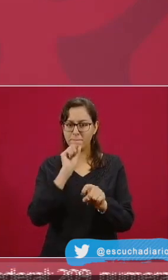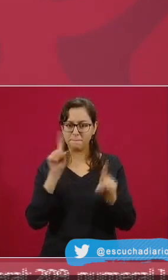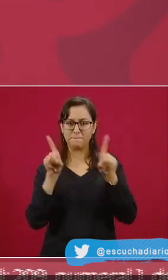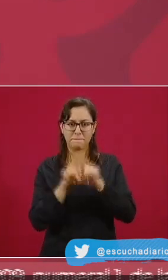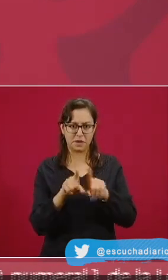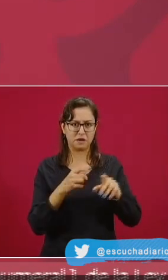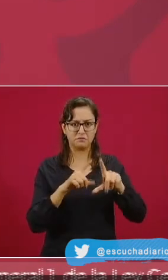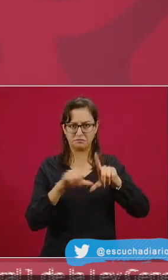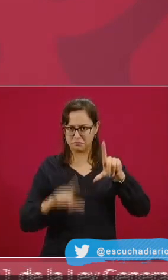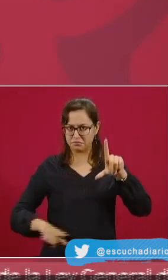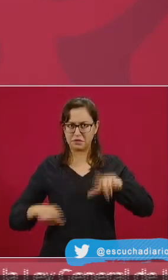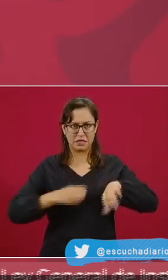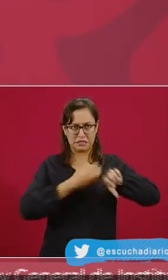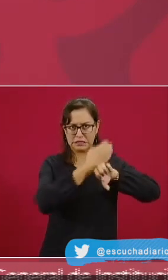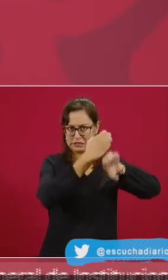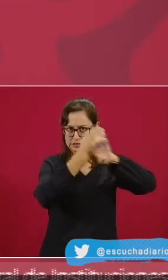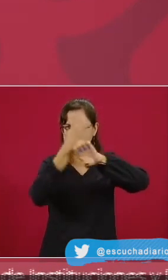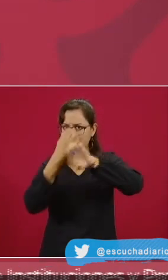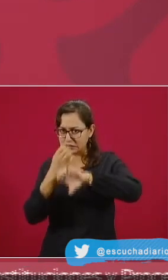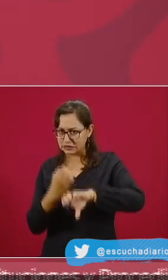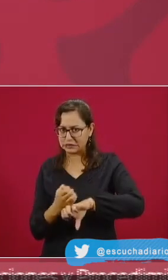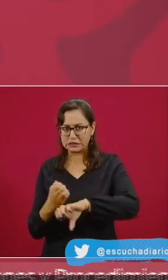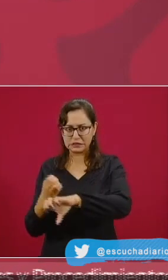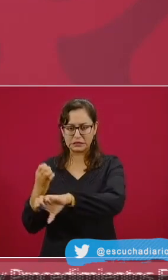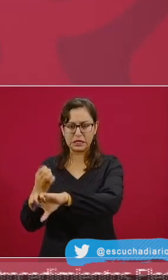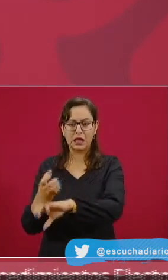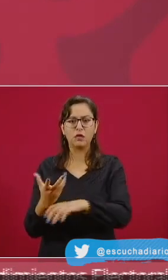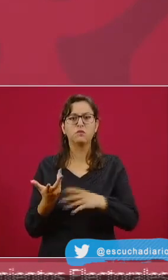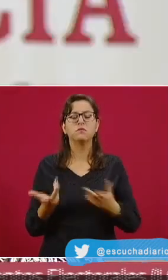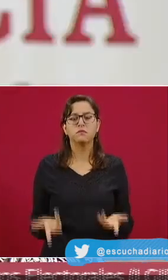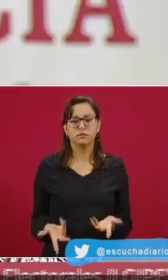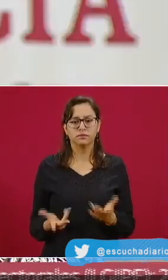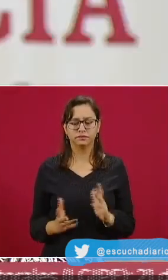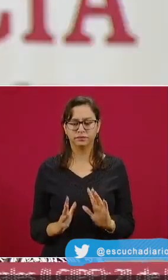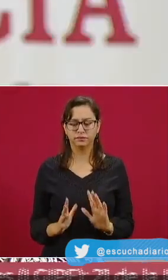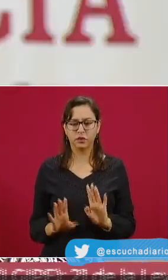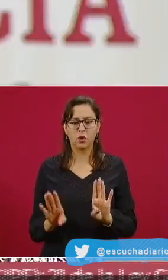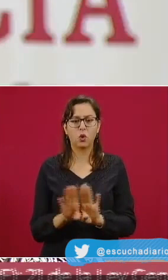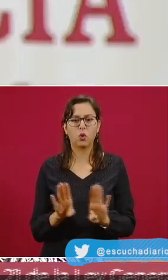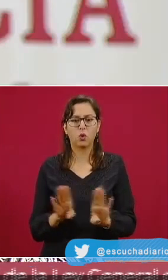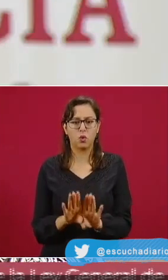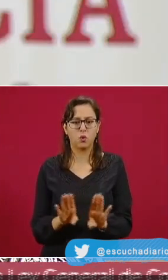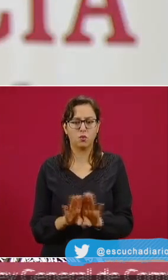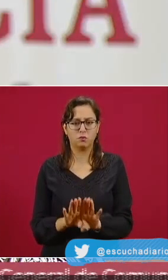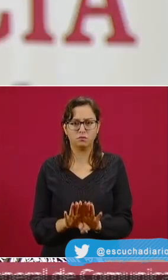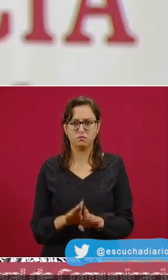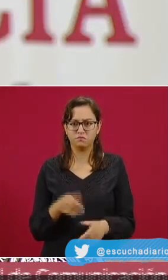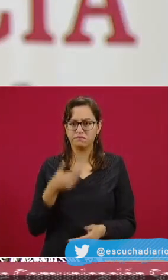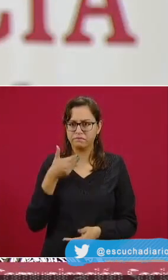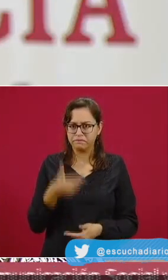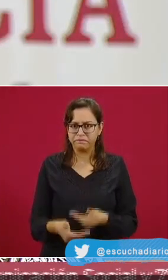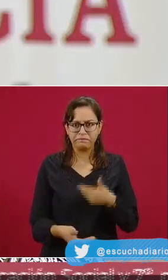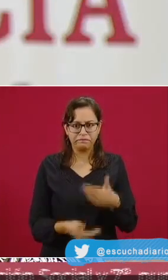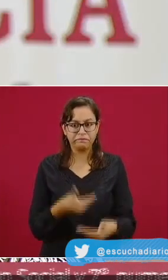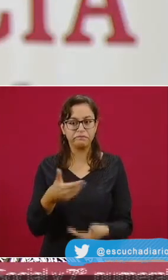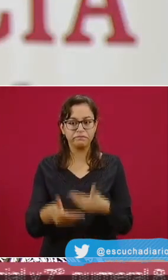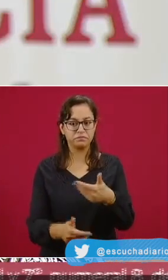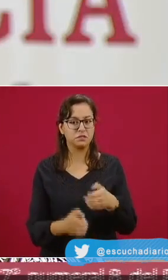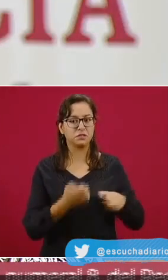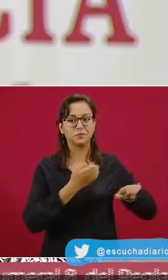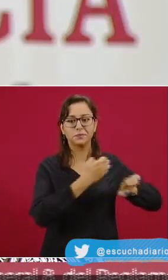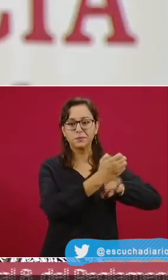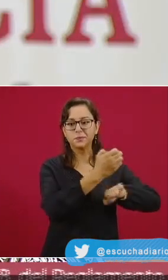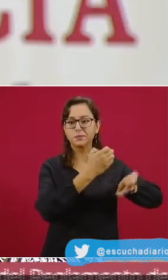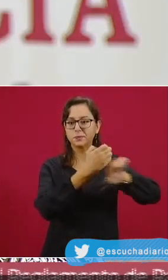los fideicomisos que son eliminados. También informa que lamentablemente 2.512 mexicanos han perdido la vida en el extranjero,